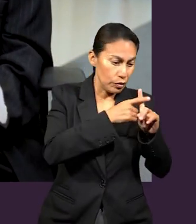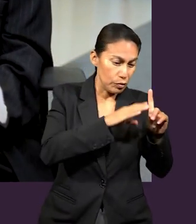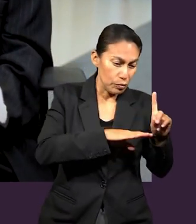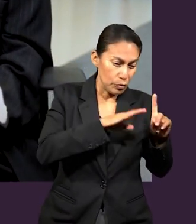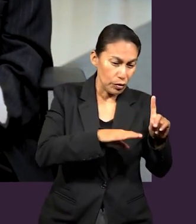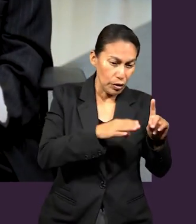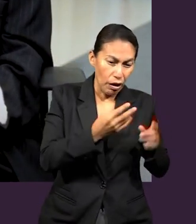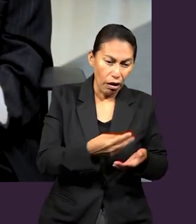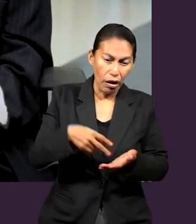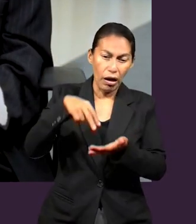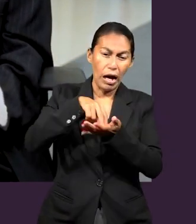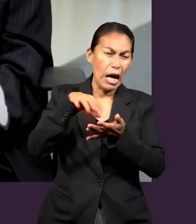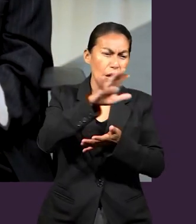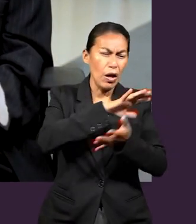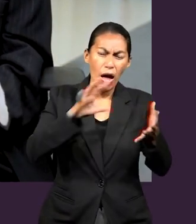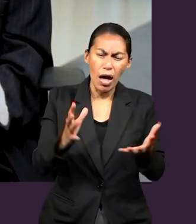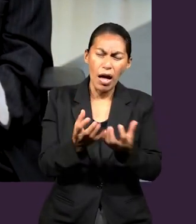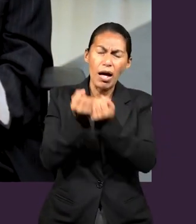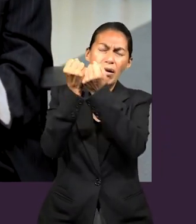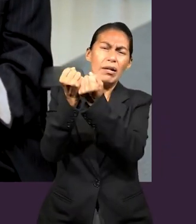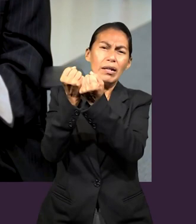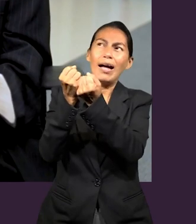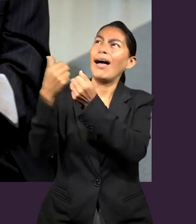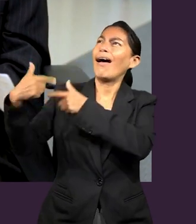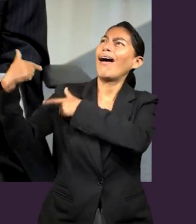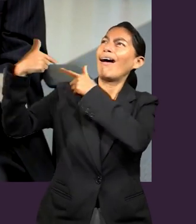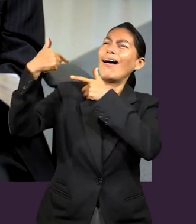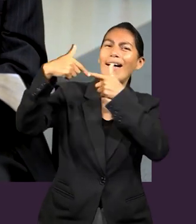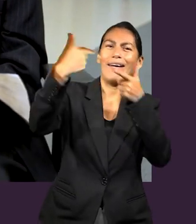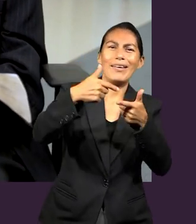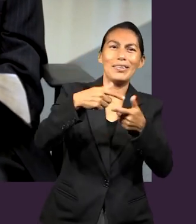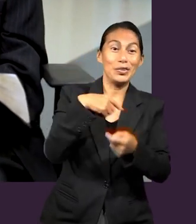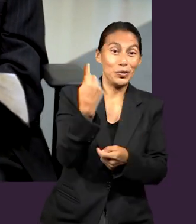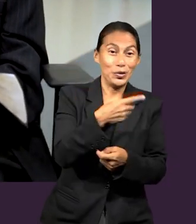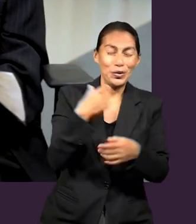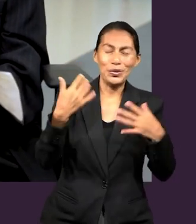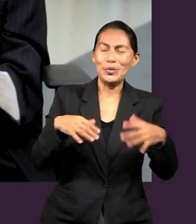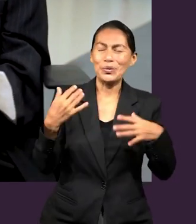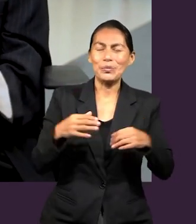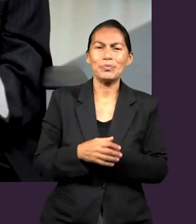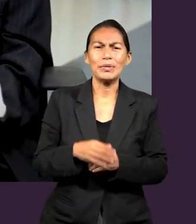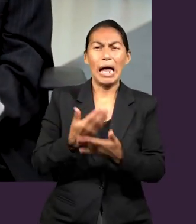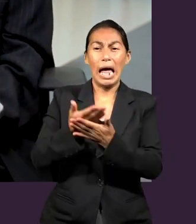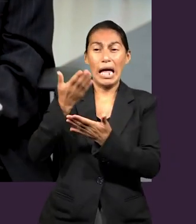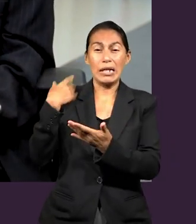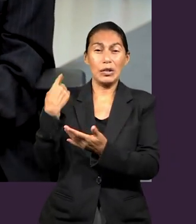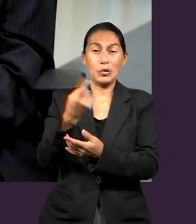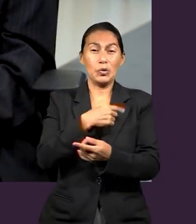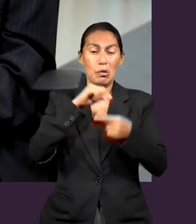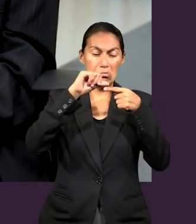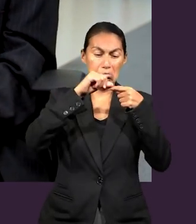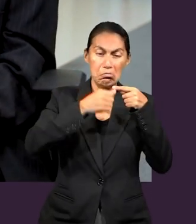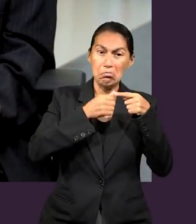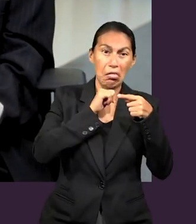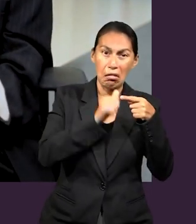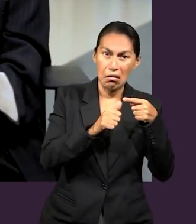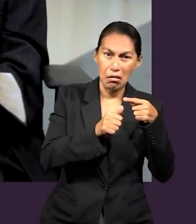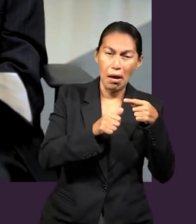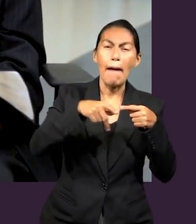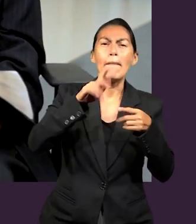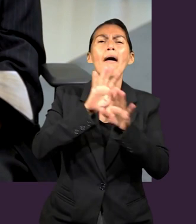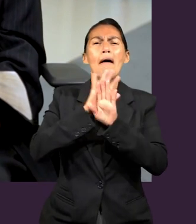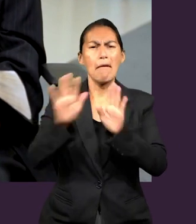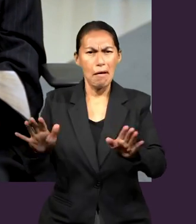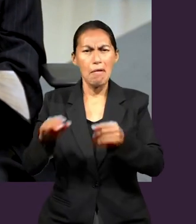intervención en la redención del mundo nos hace herederos. Dice que éramos incircuncisos,